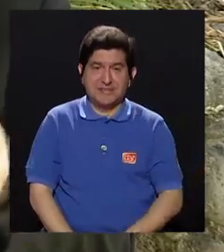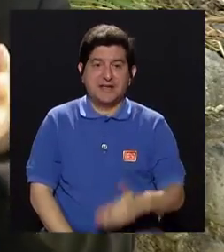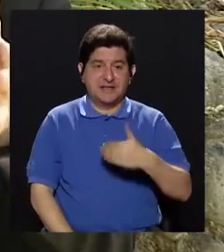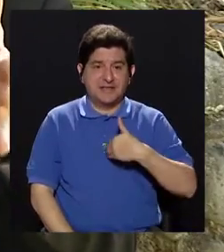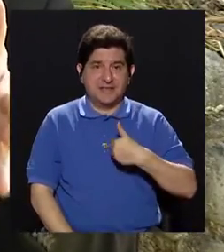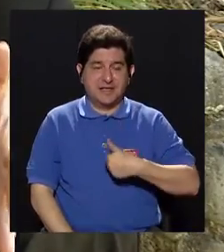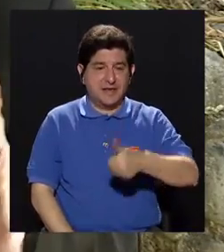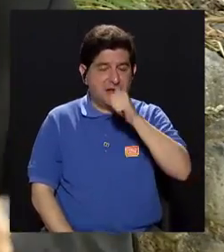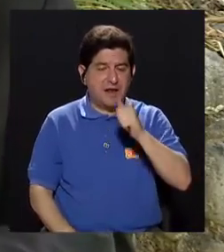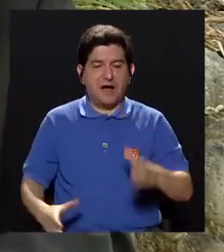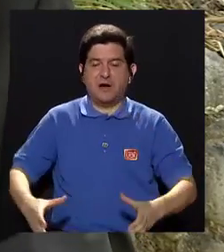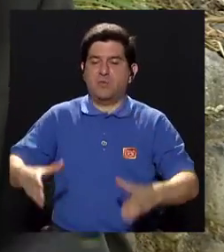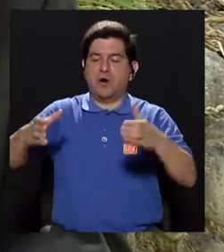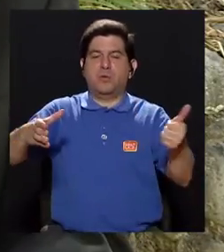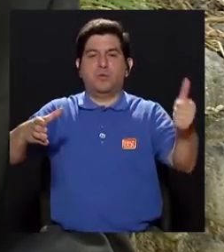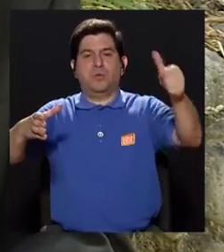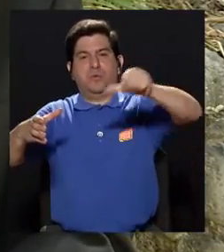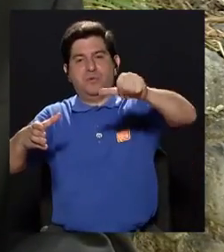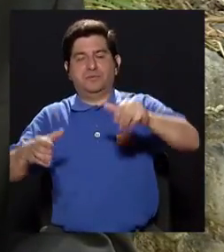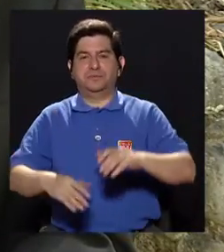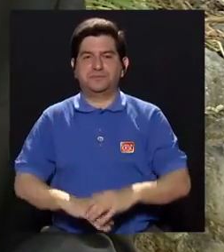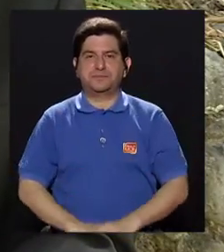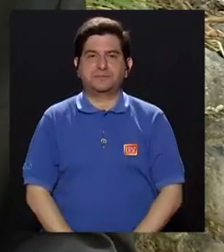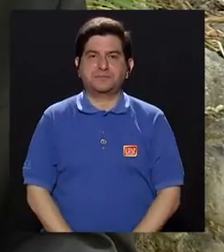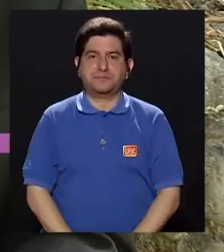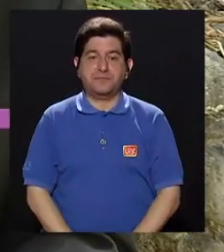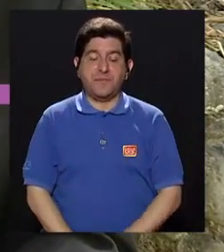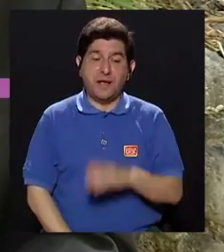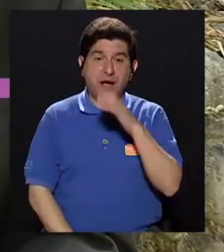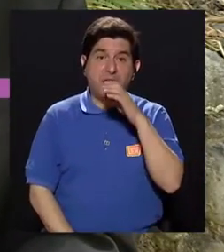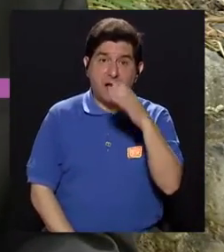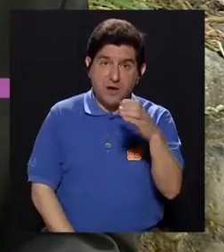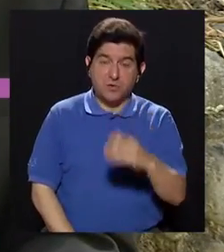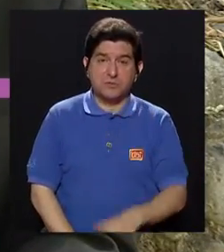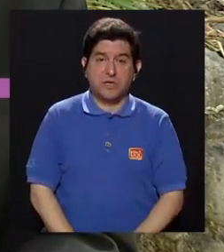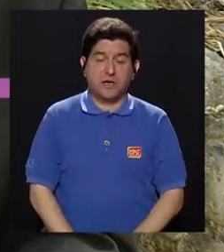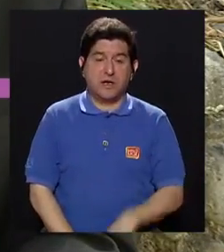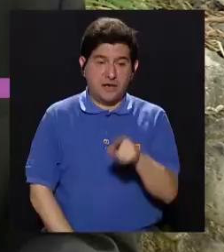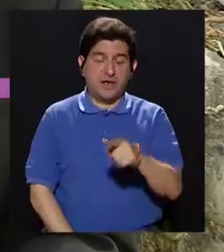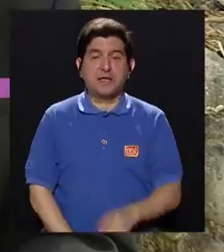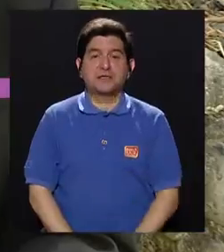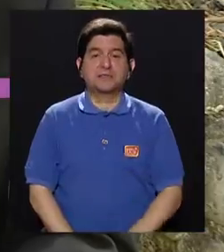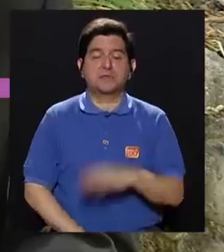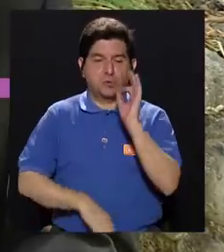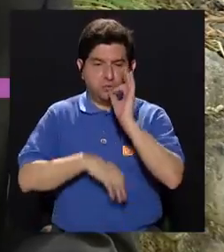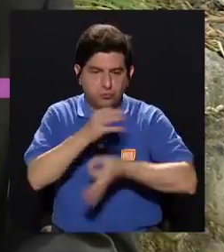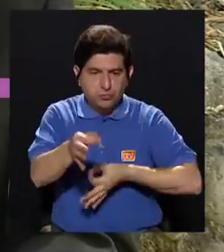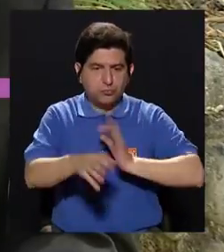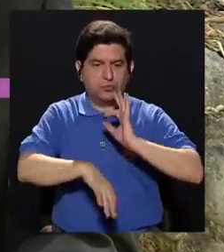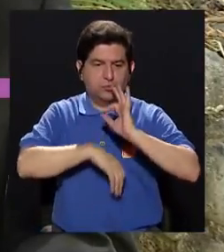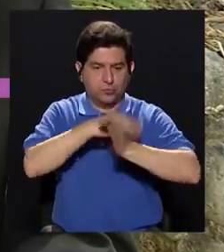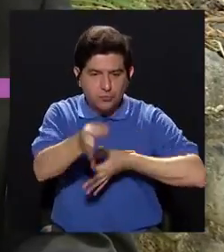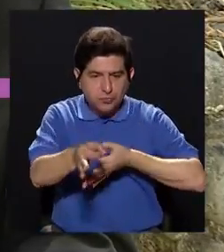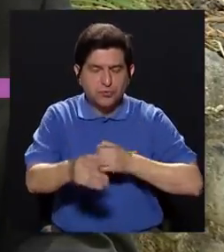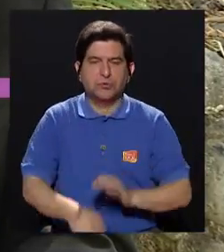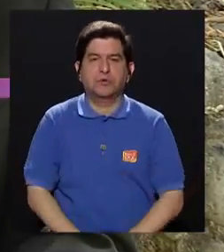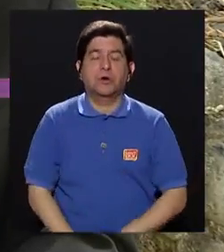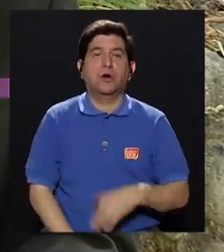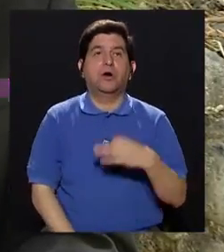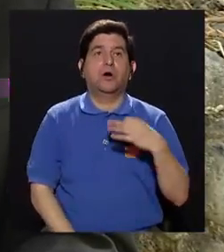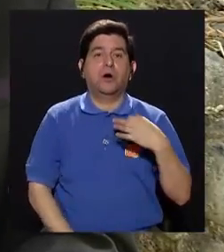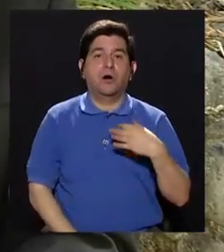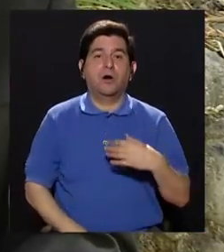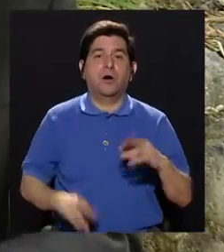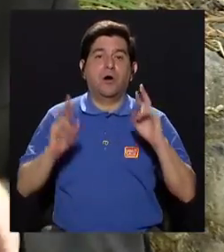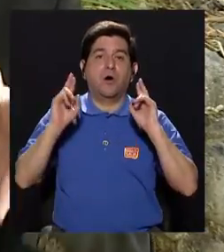de tener agua siempre. En ese sentido, lo que se puede recomendar es el recambio. Entonces, ojalá un recambio